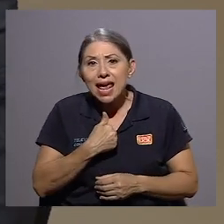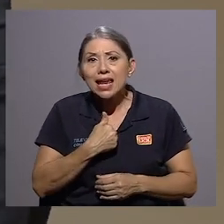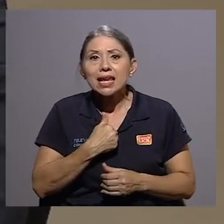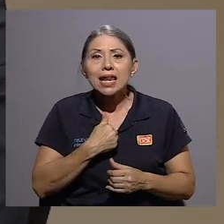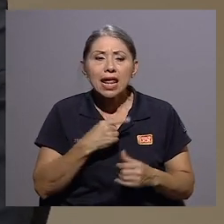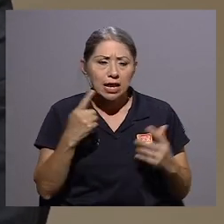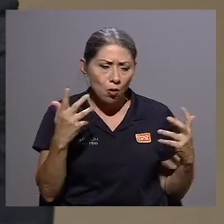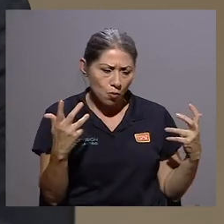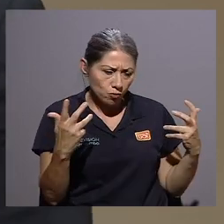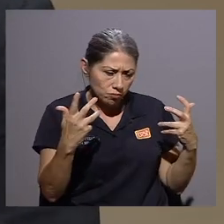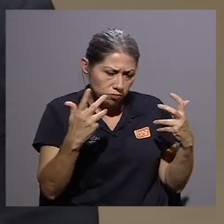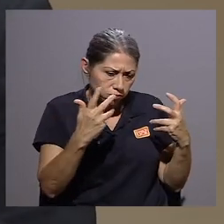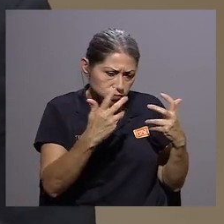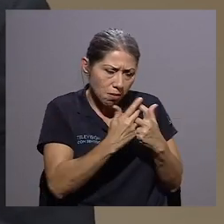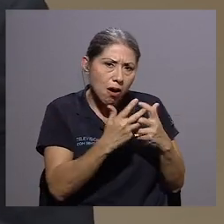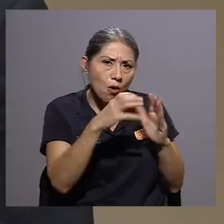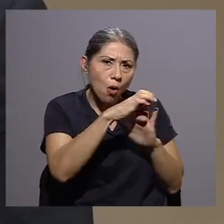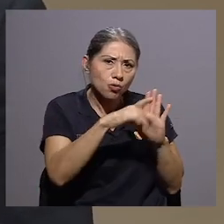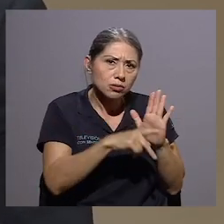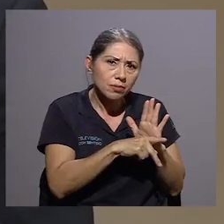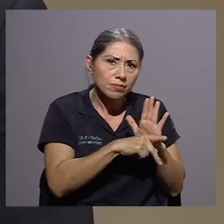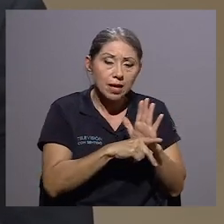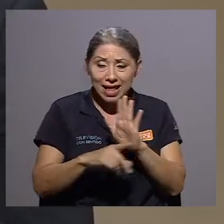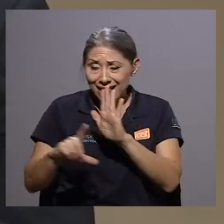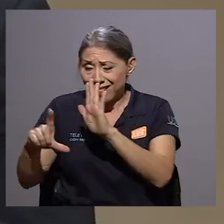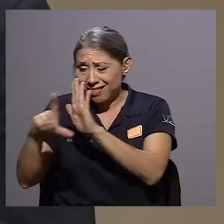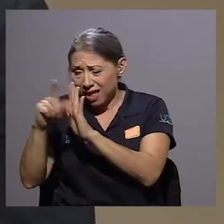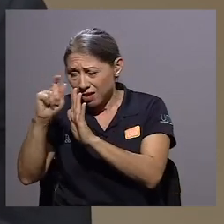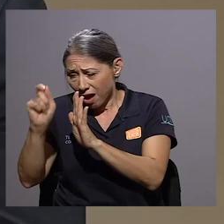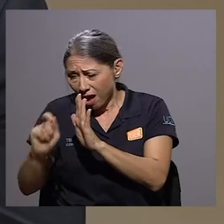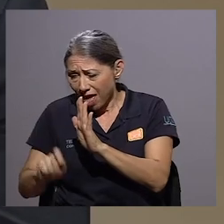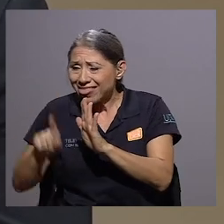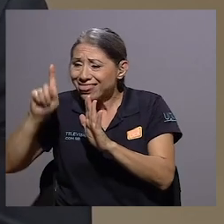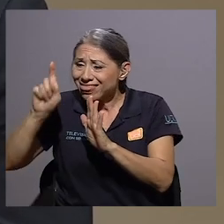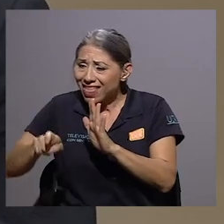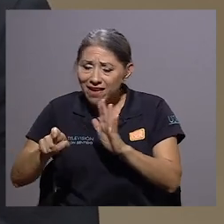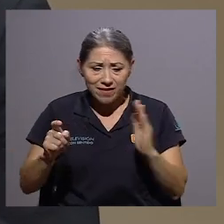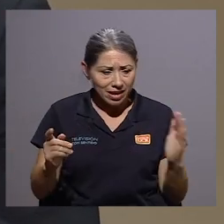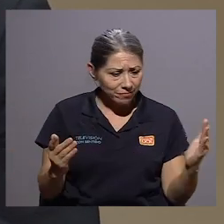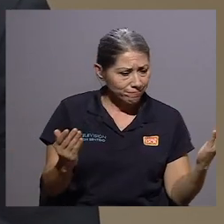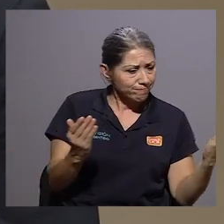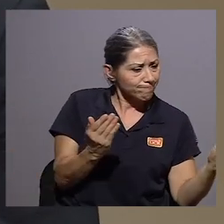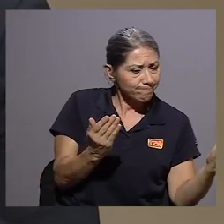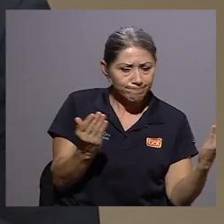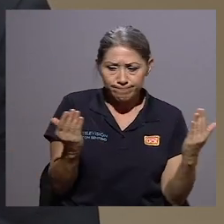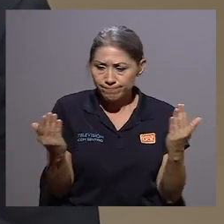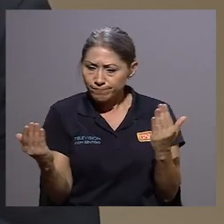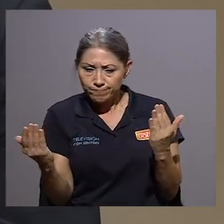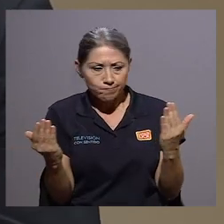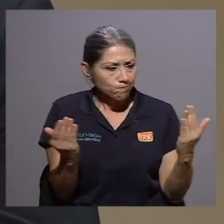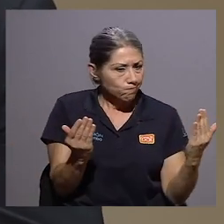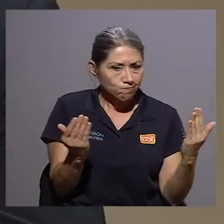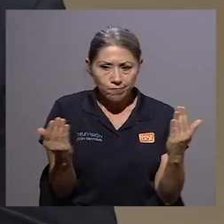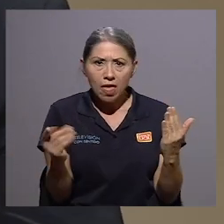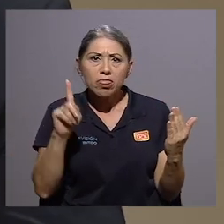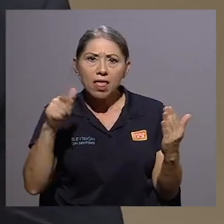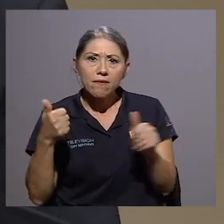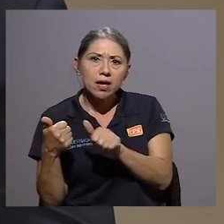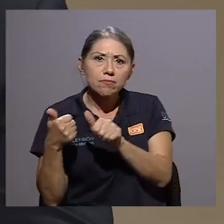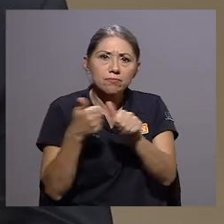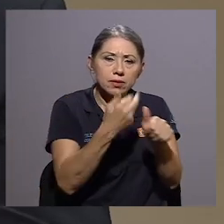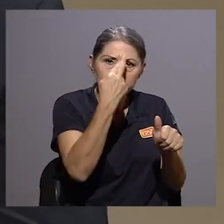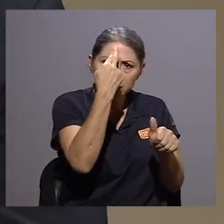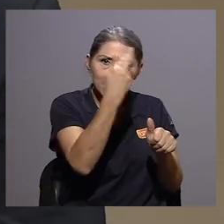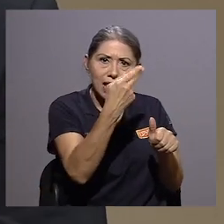constitucionalidad. cualquier ley de la República tiene necesariamente que respetar